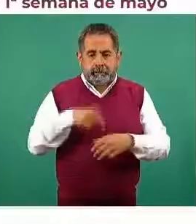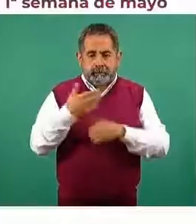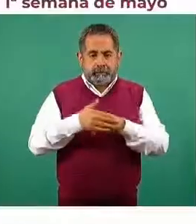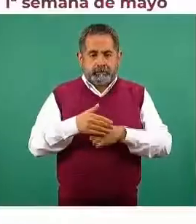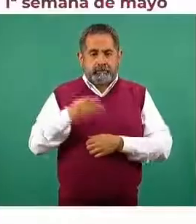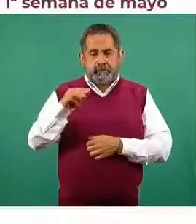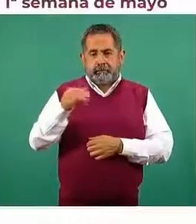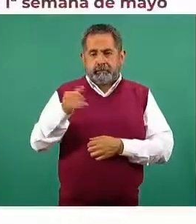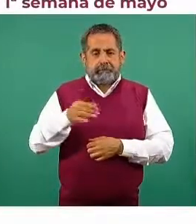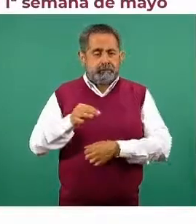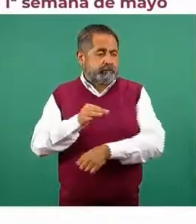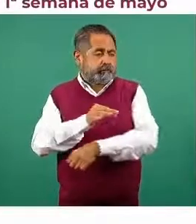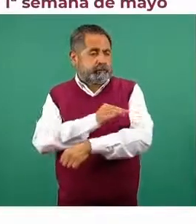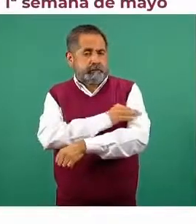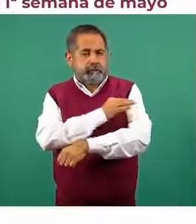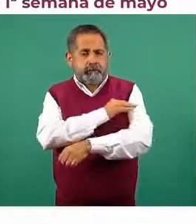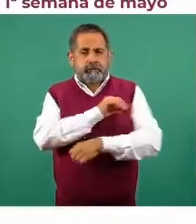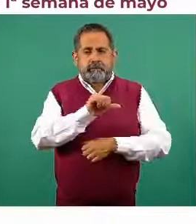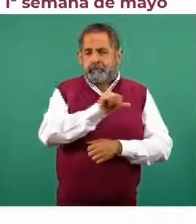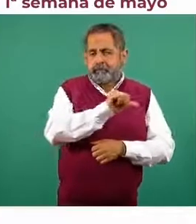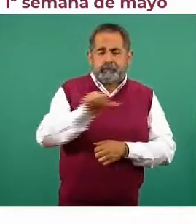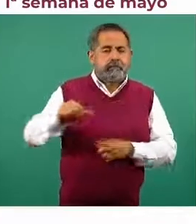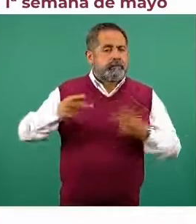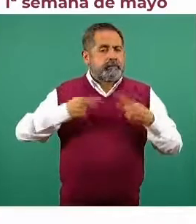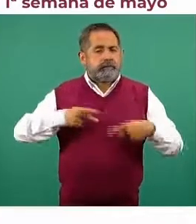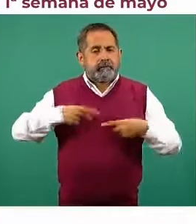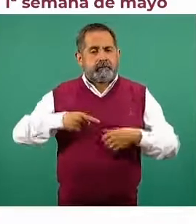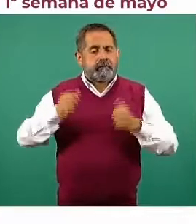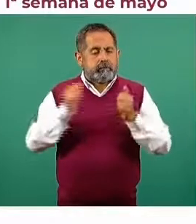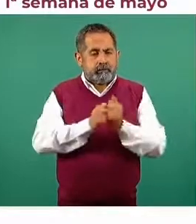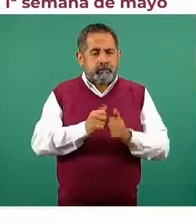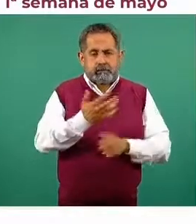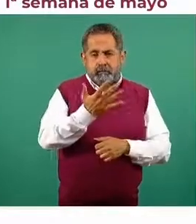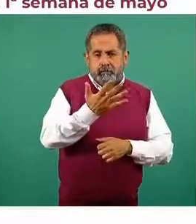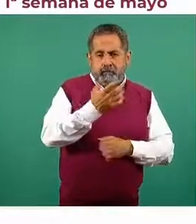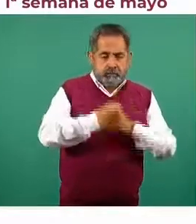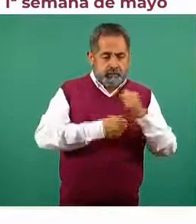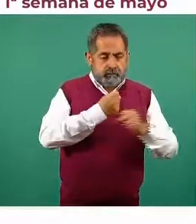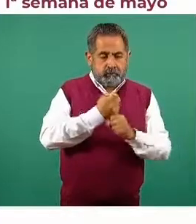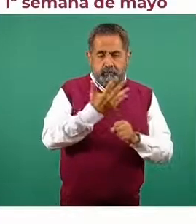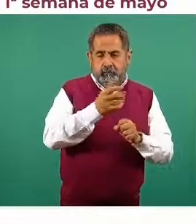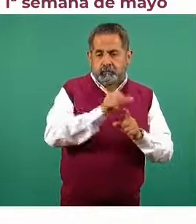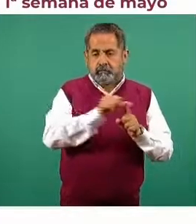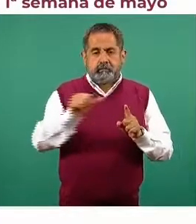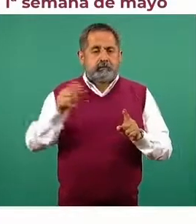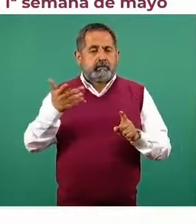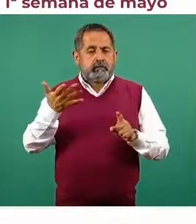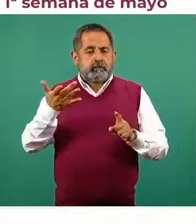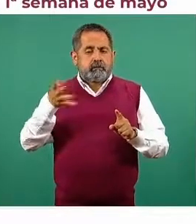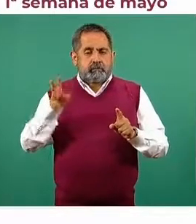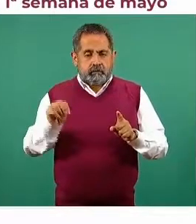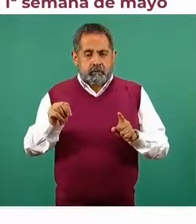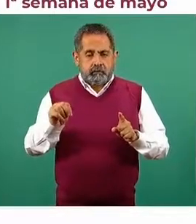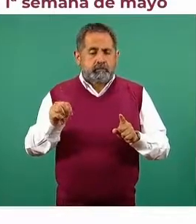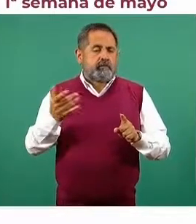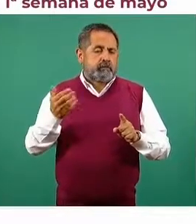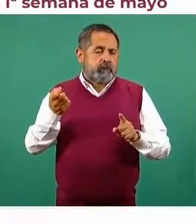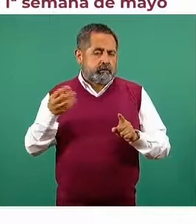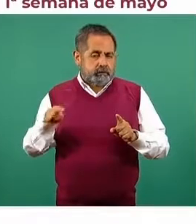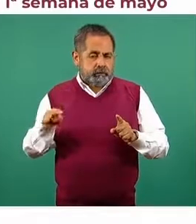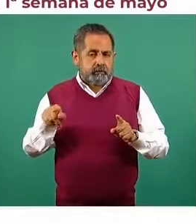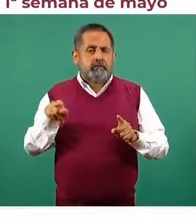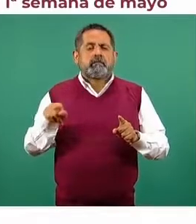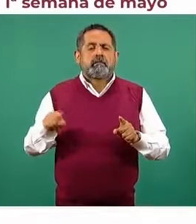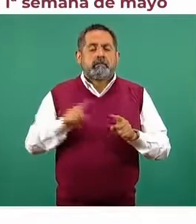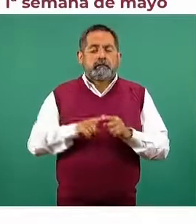de mayo la vacunación de las personas entre 50 y 59 años. ¿Esto significa